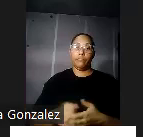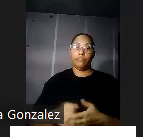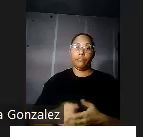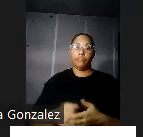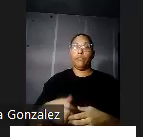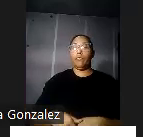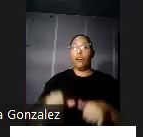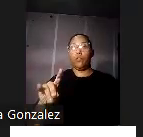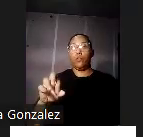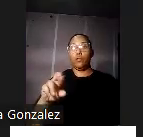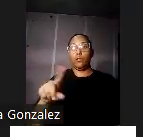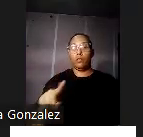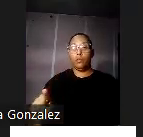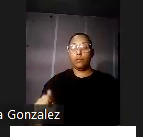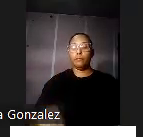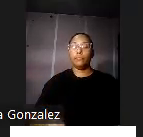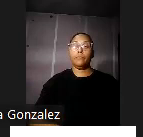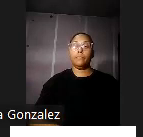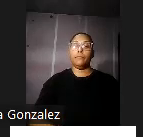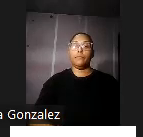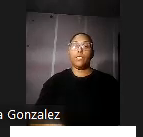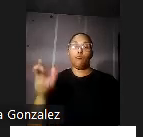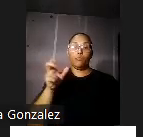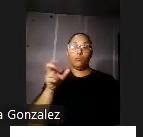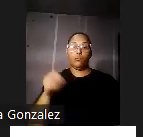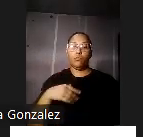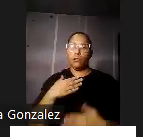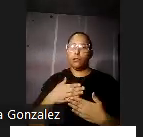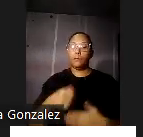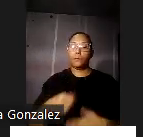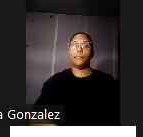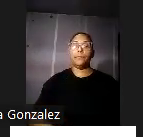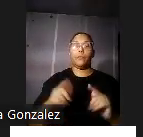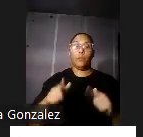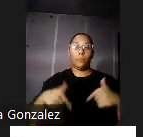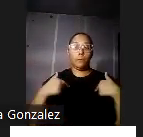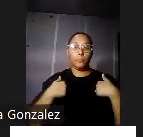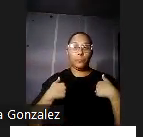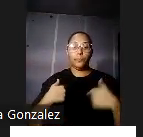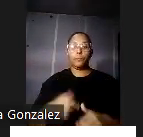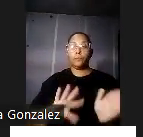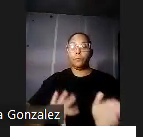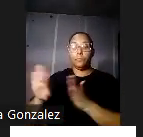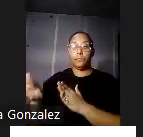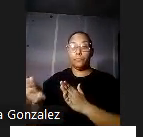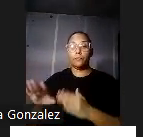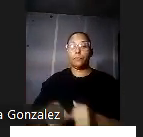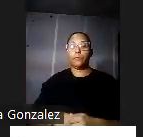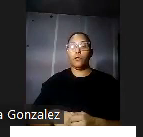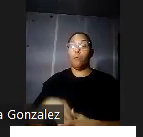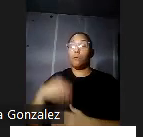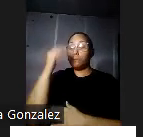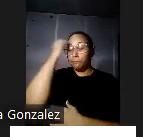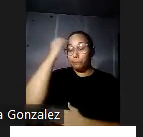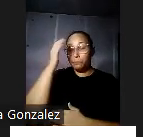años como diseñador sino más bien como constructor de vivienda. Como se desconoce en los planos de construcción de la casa no podemos